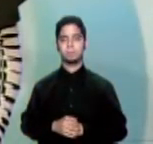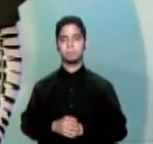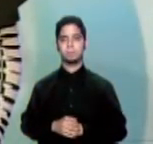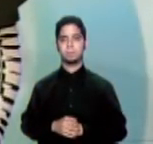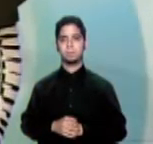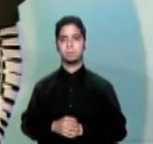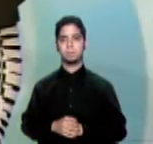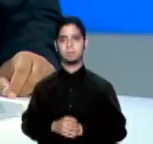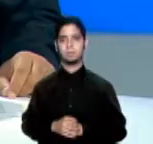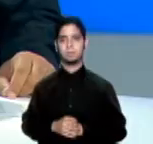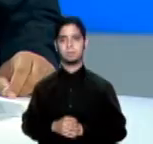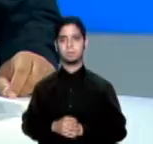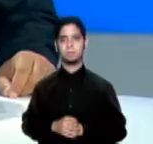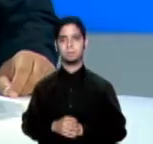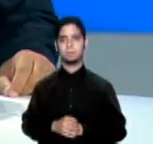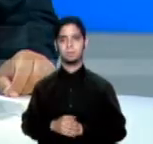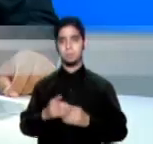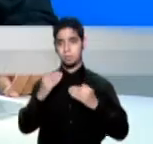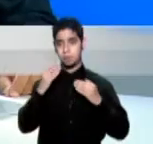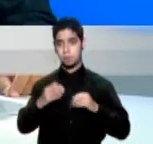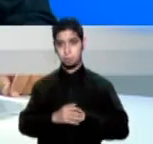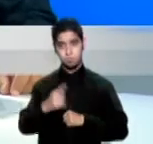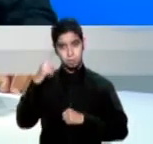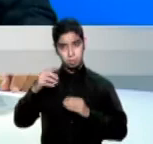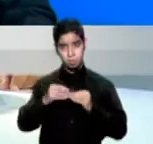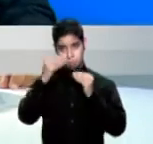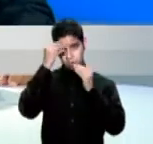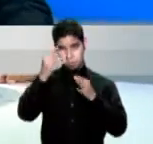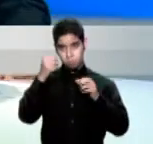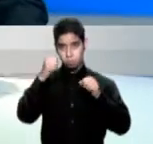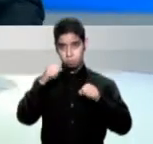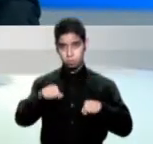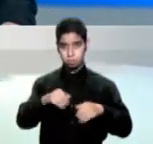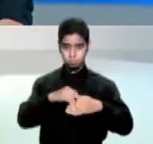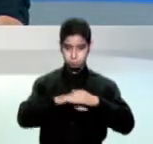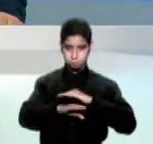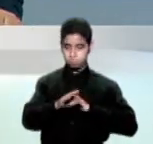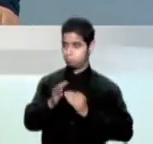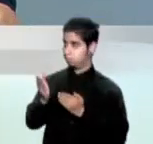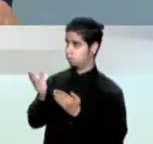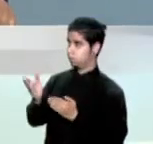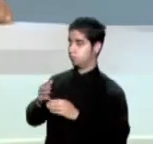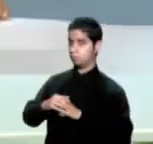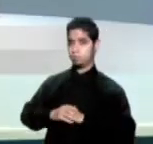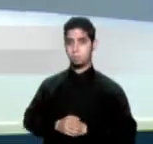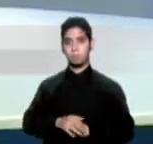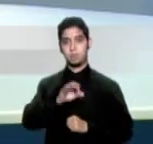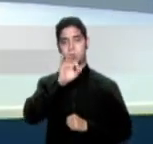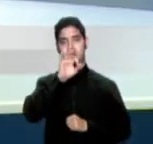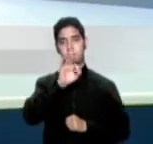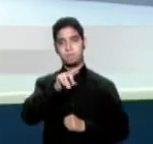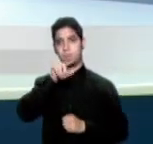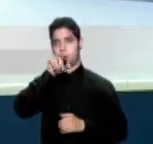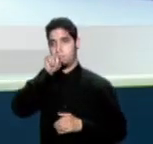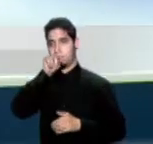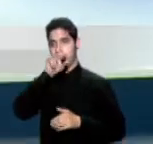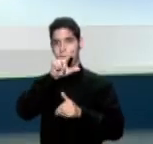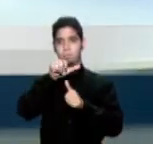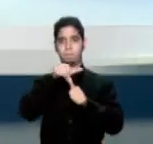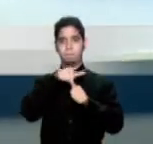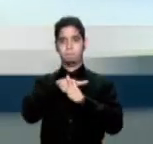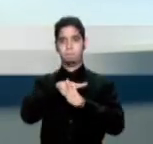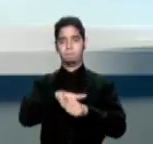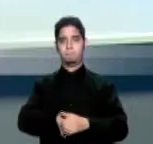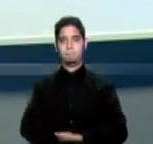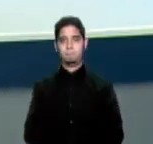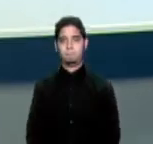redes sociales gracias compañera amigos para ver estas y otras noticias visite nuestra página wpr.pr y síganos en nuestras redes en facebook